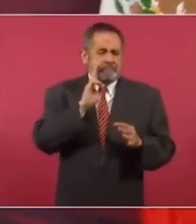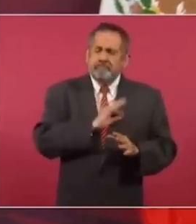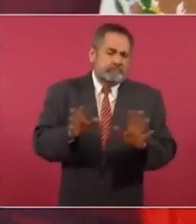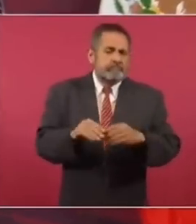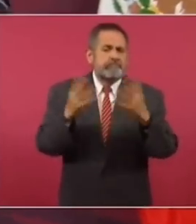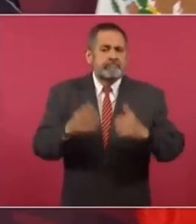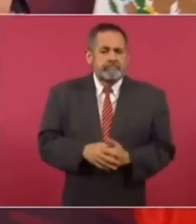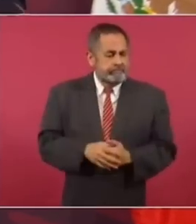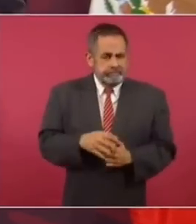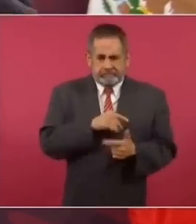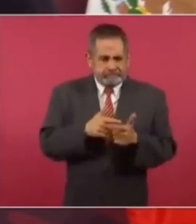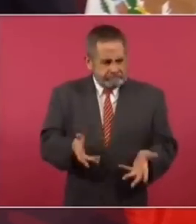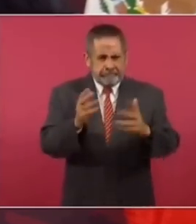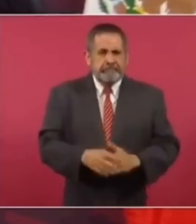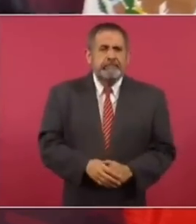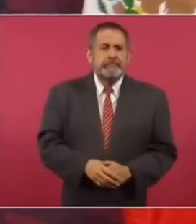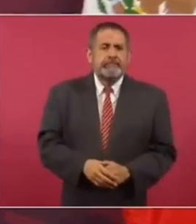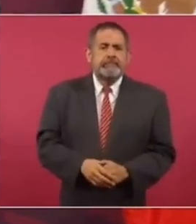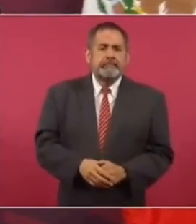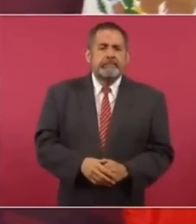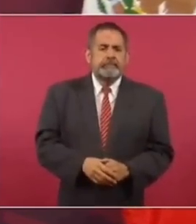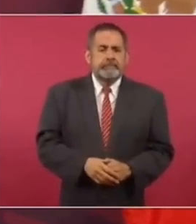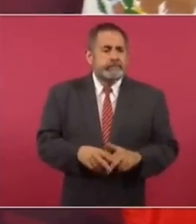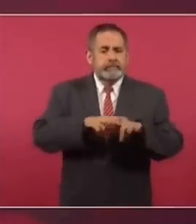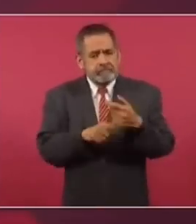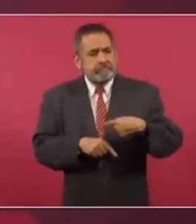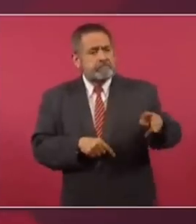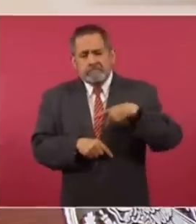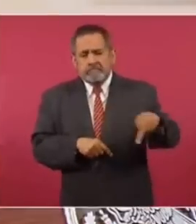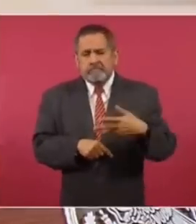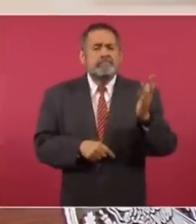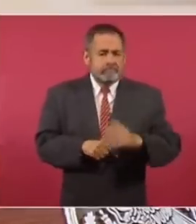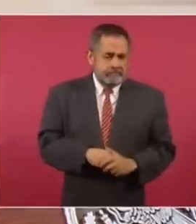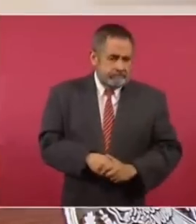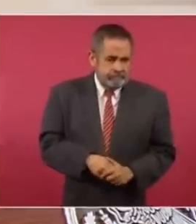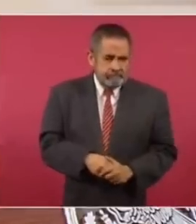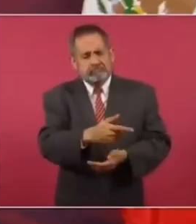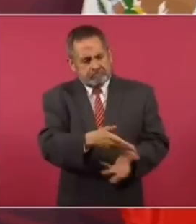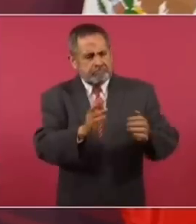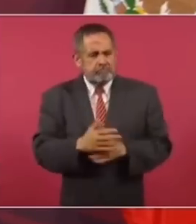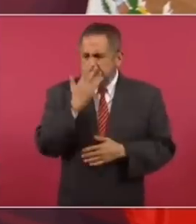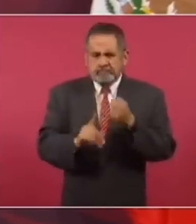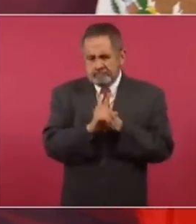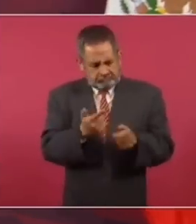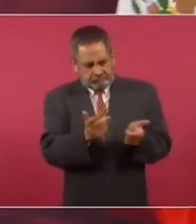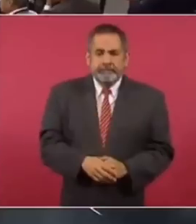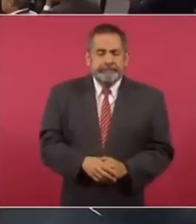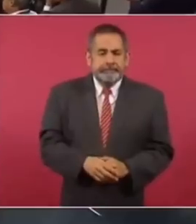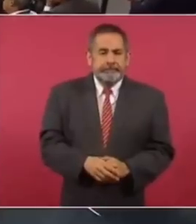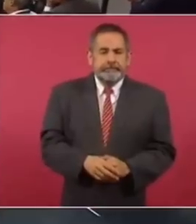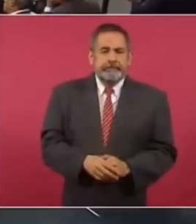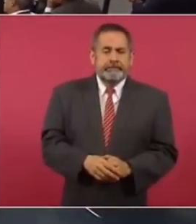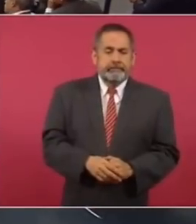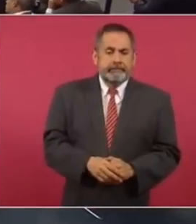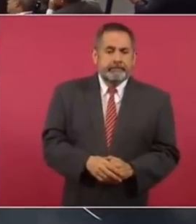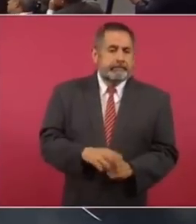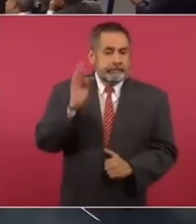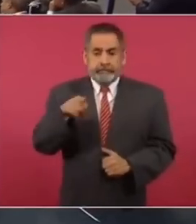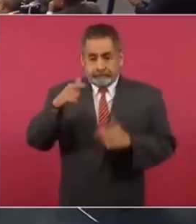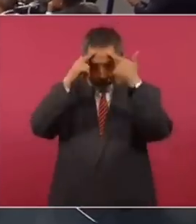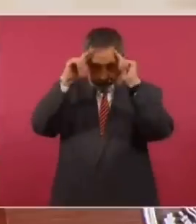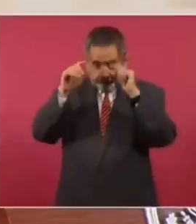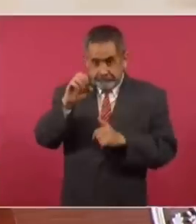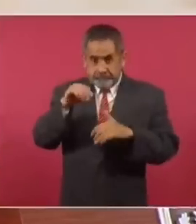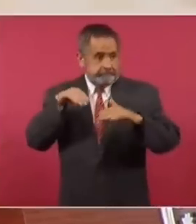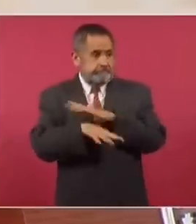claro. decir, adelante. Además, siguen pasando los trenes de Grupo México. Si actúan, la Marina es